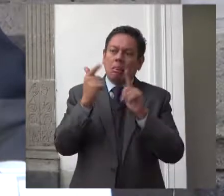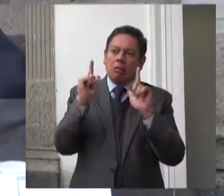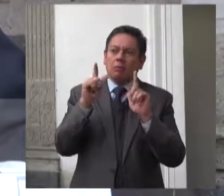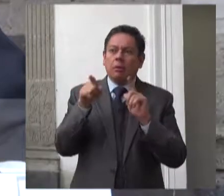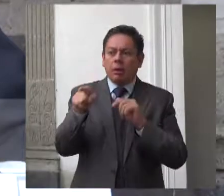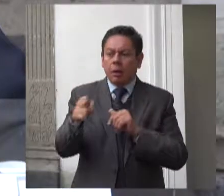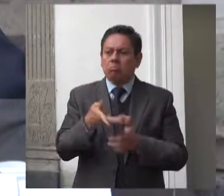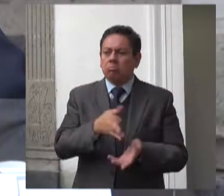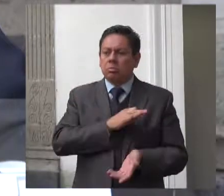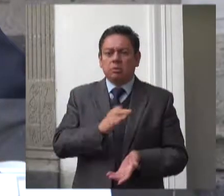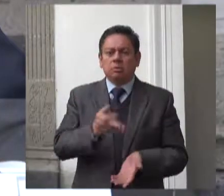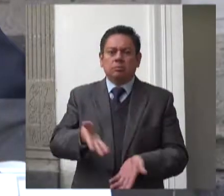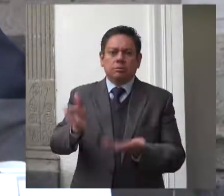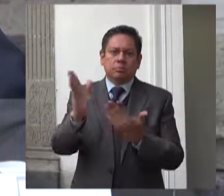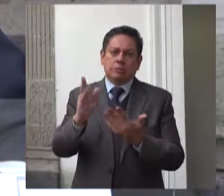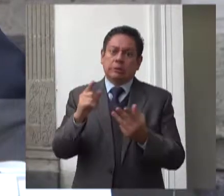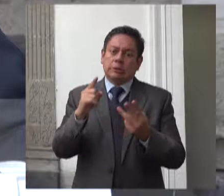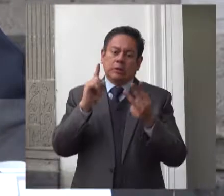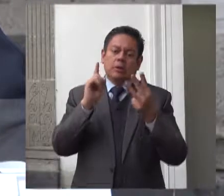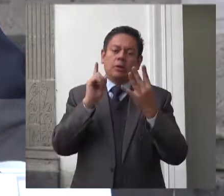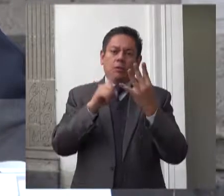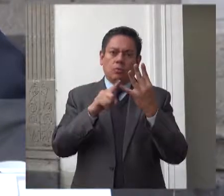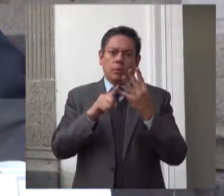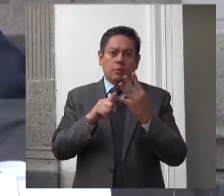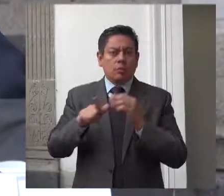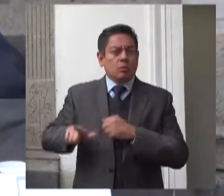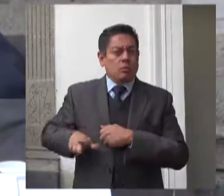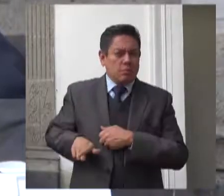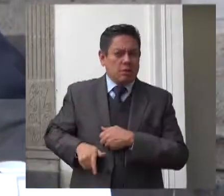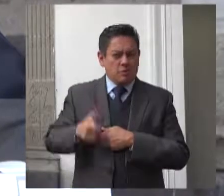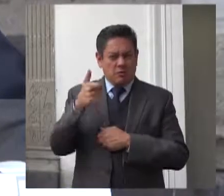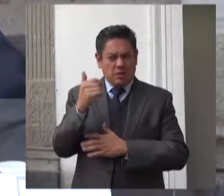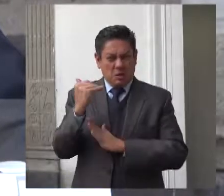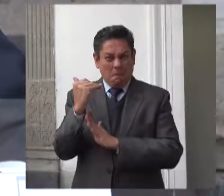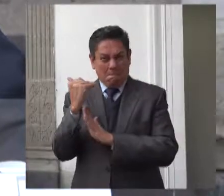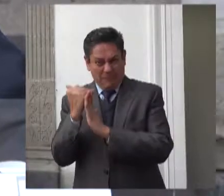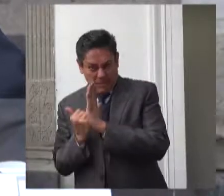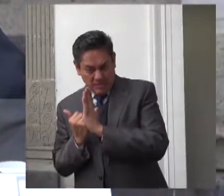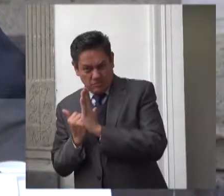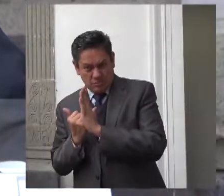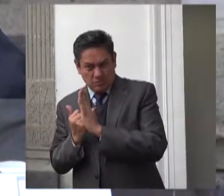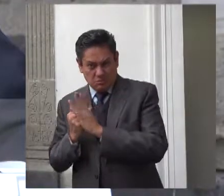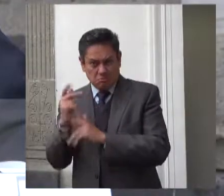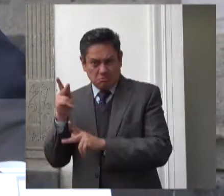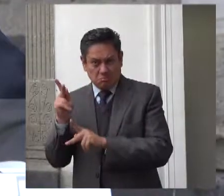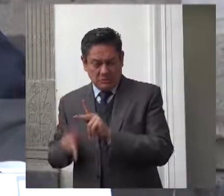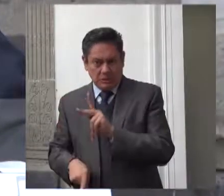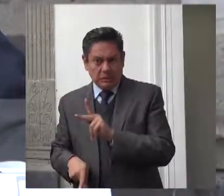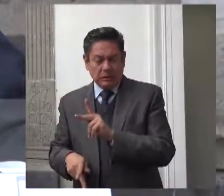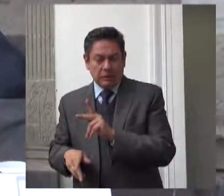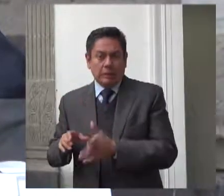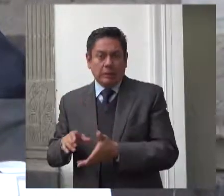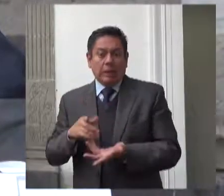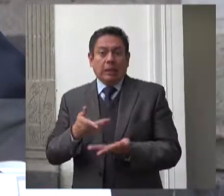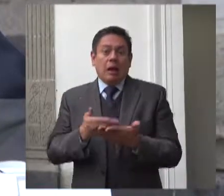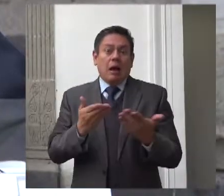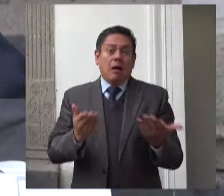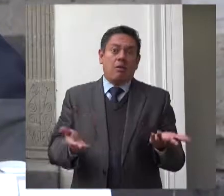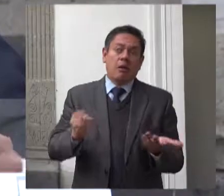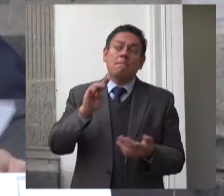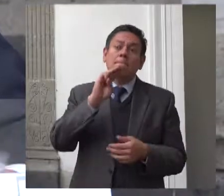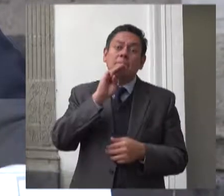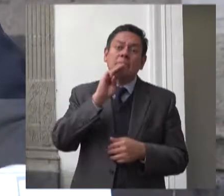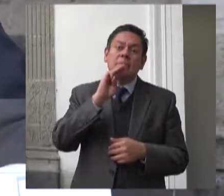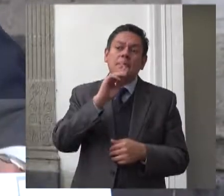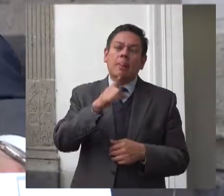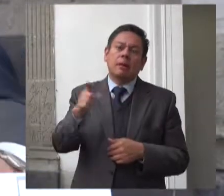presupuestal y la posterior cancelación del programa de estancias infantiles, priva a las madres de su